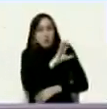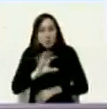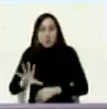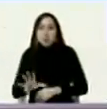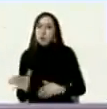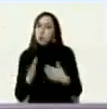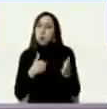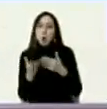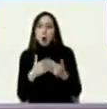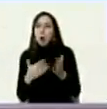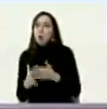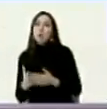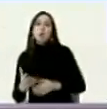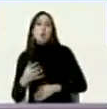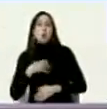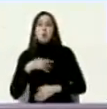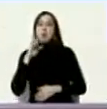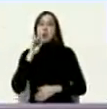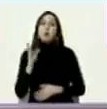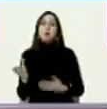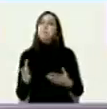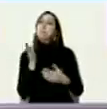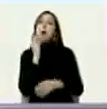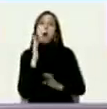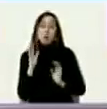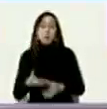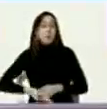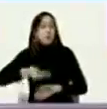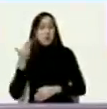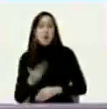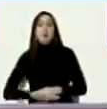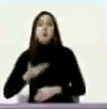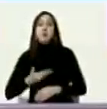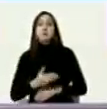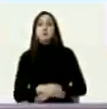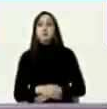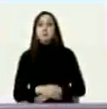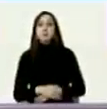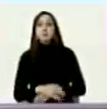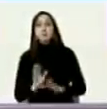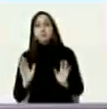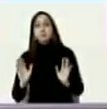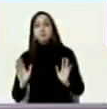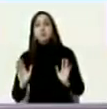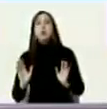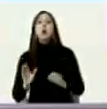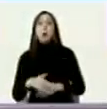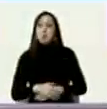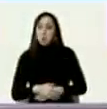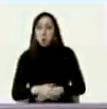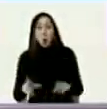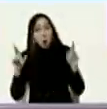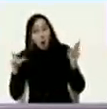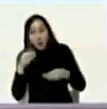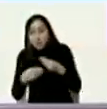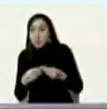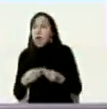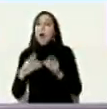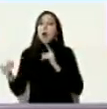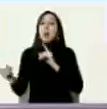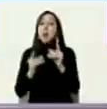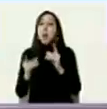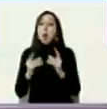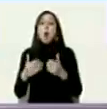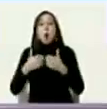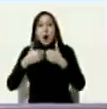tirantes y detención por ejemplo así que bueno está bien ojalá se después de esta mesa de diálogo se pueda